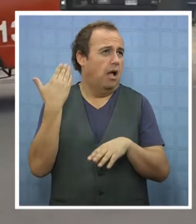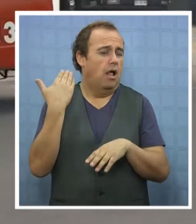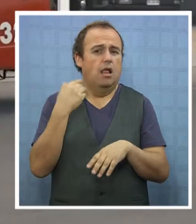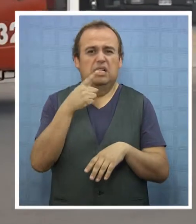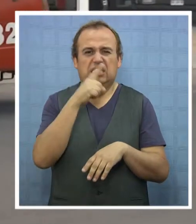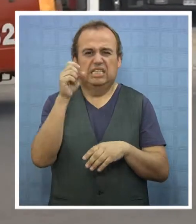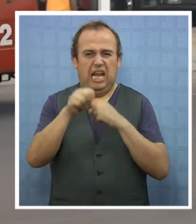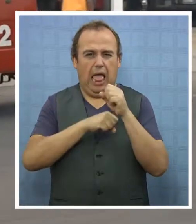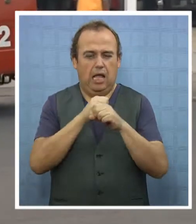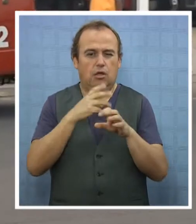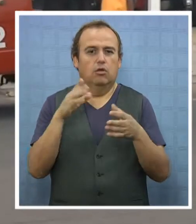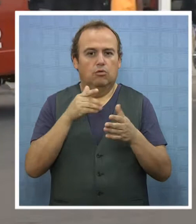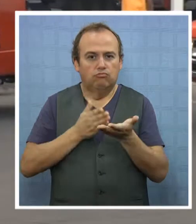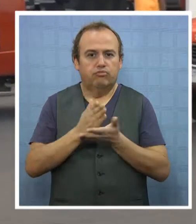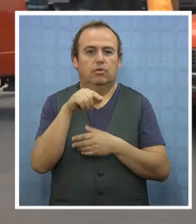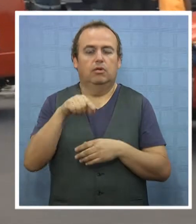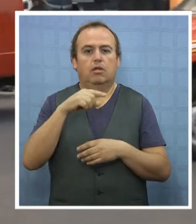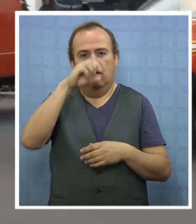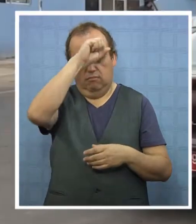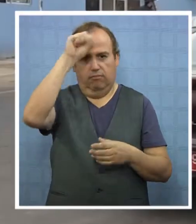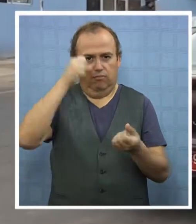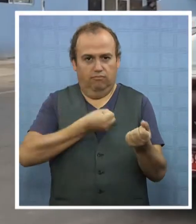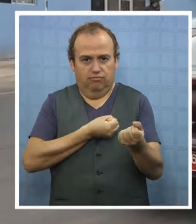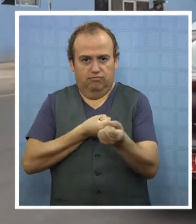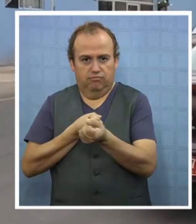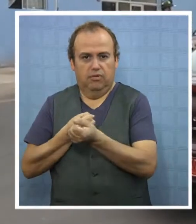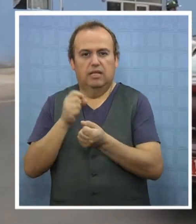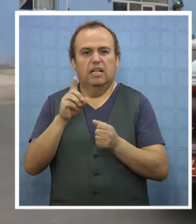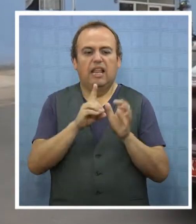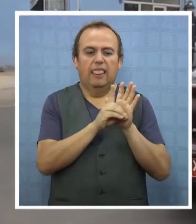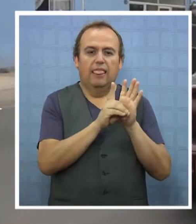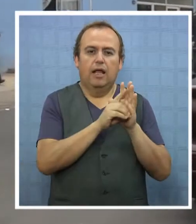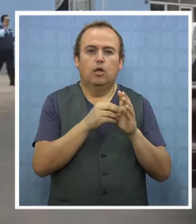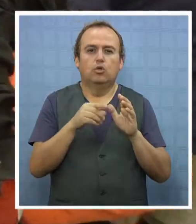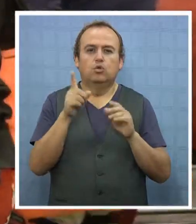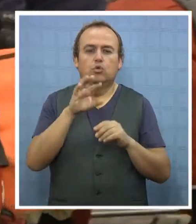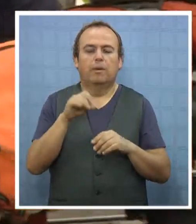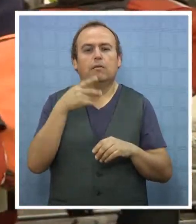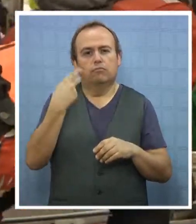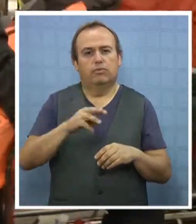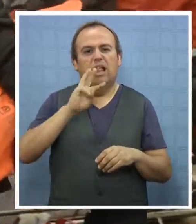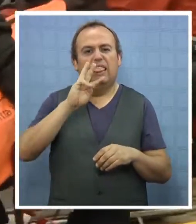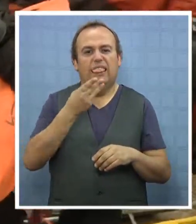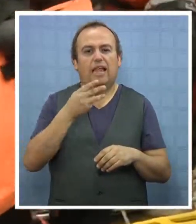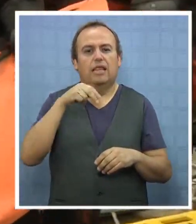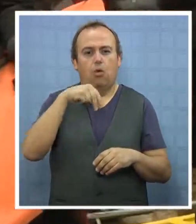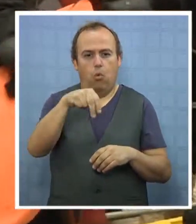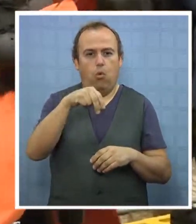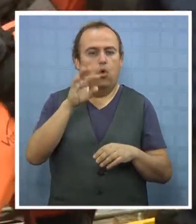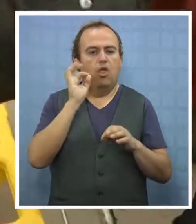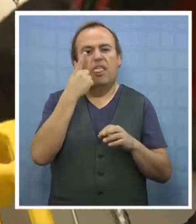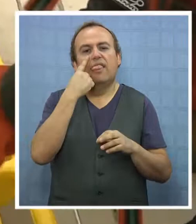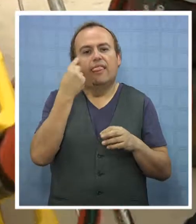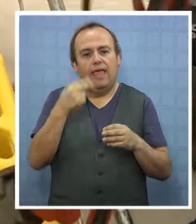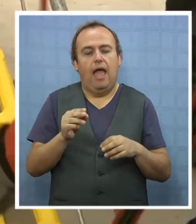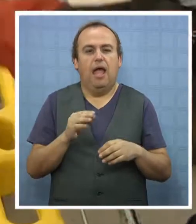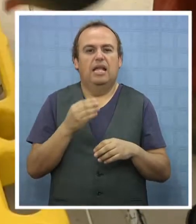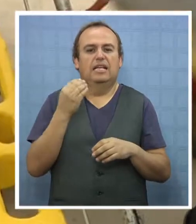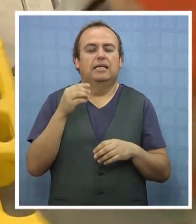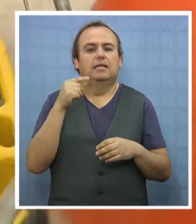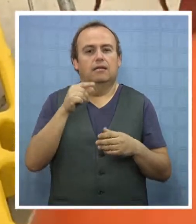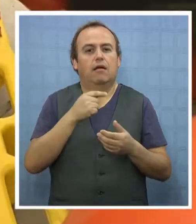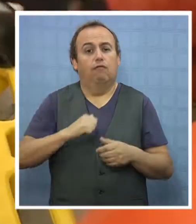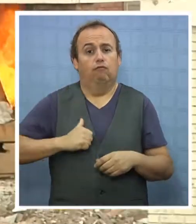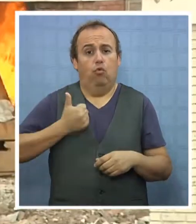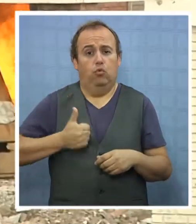Y de ahí se instauró, como decía, a través del Decreto Supremo, que el día 30 de junio queda establecido. Voluntarios que para